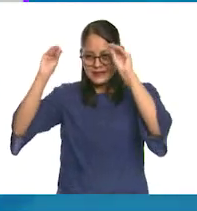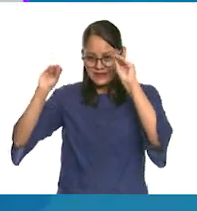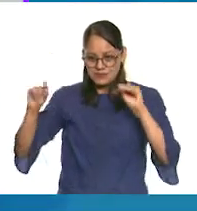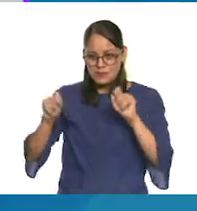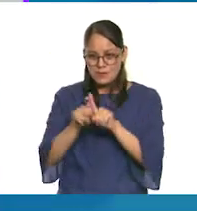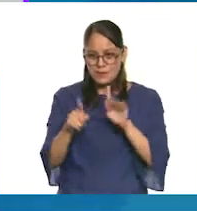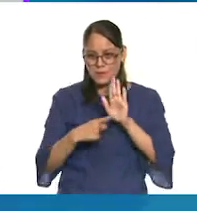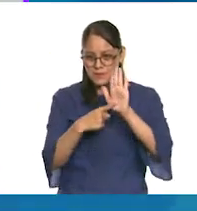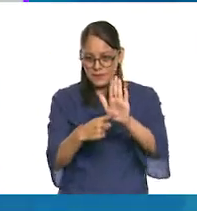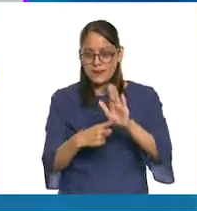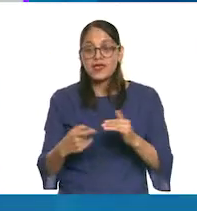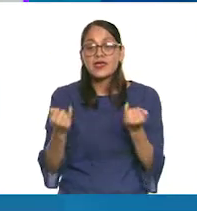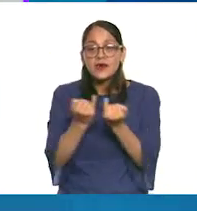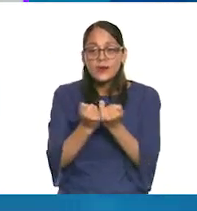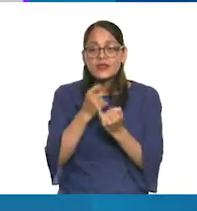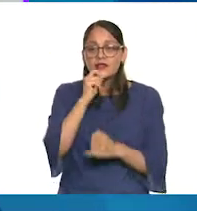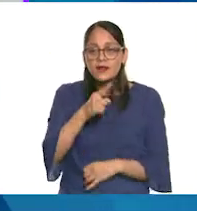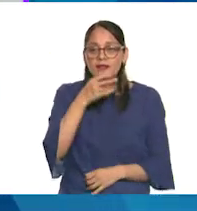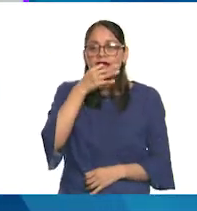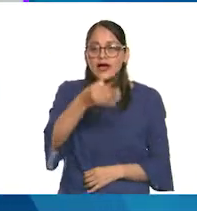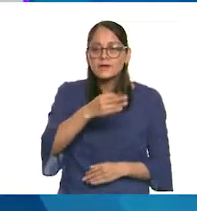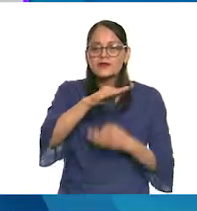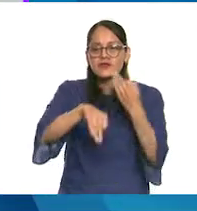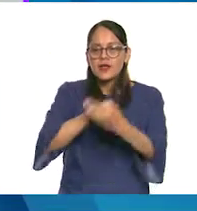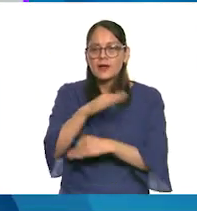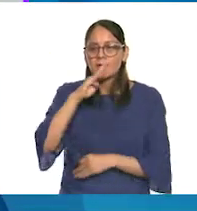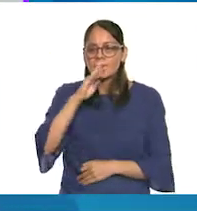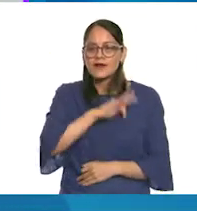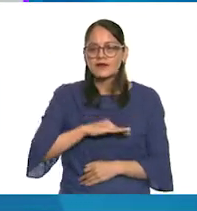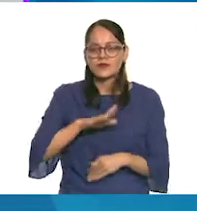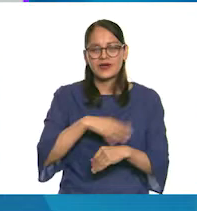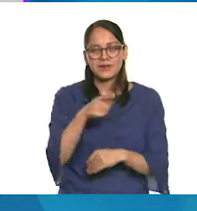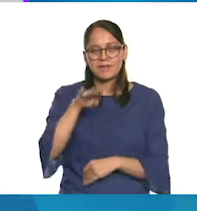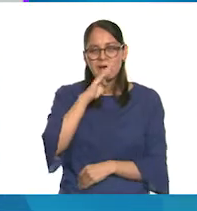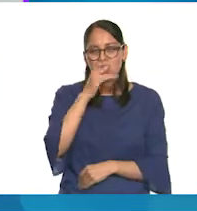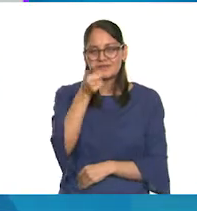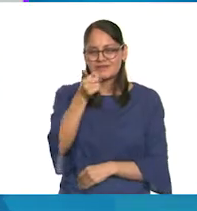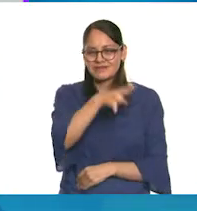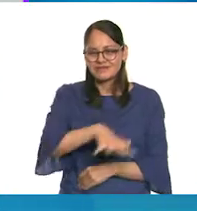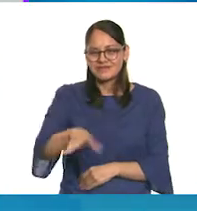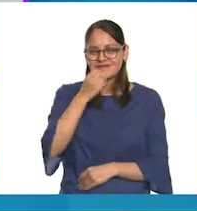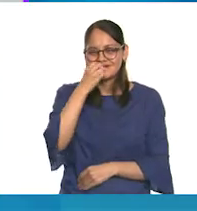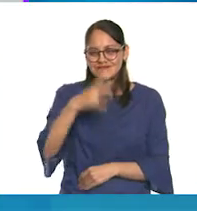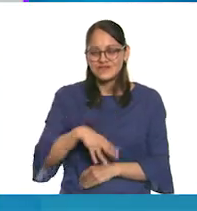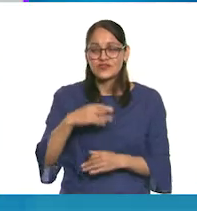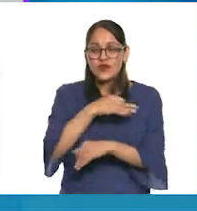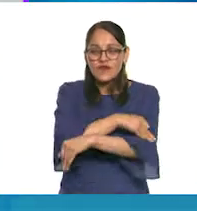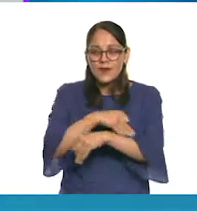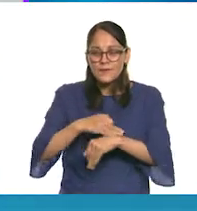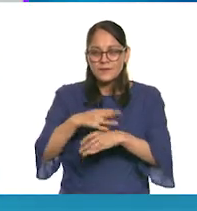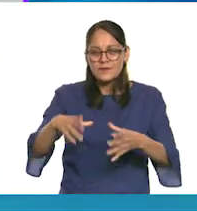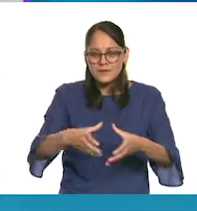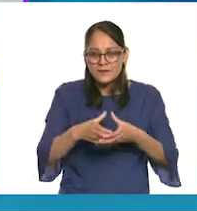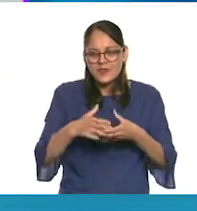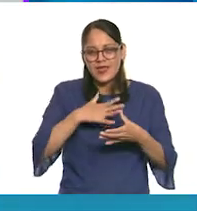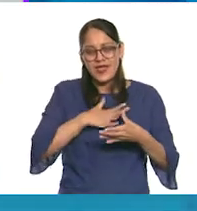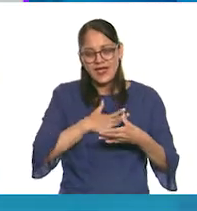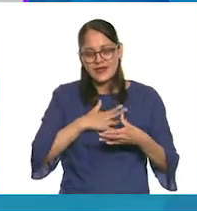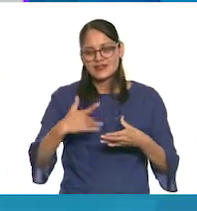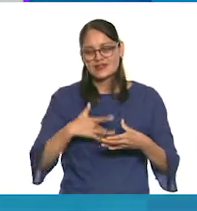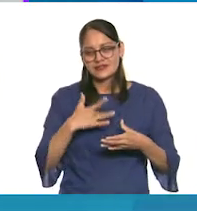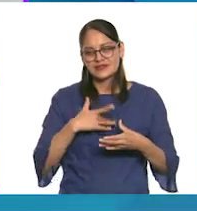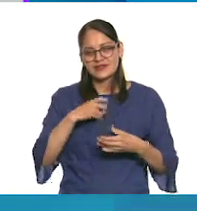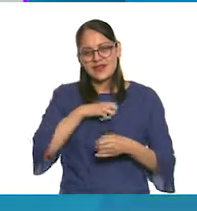me gustaría felicitar a todas las mamás porque son maravillosas y aman a toda su familia y nos hacen sentir